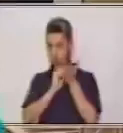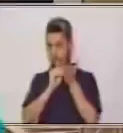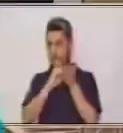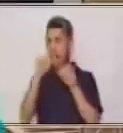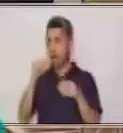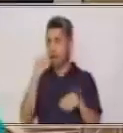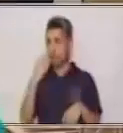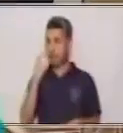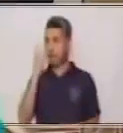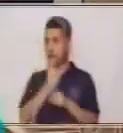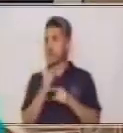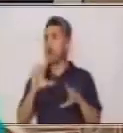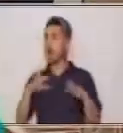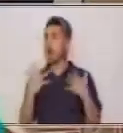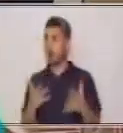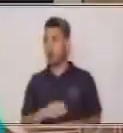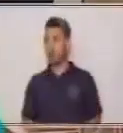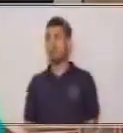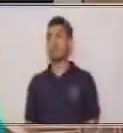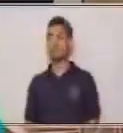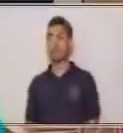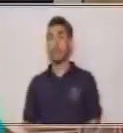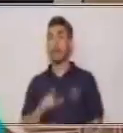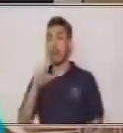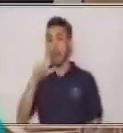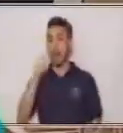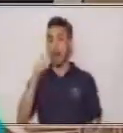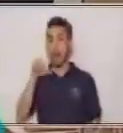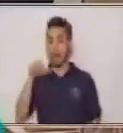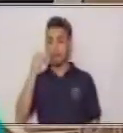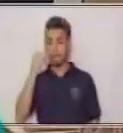La primera era lápiz. Muy bien.